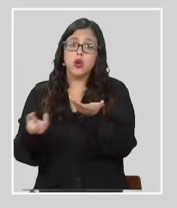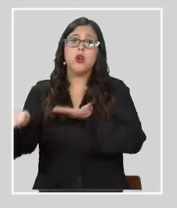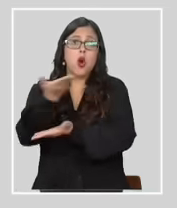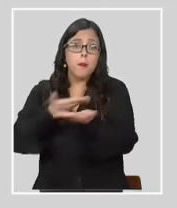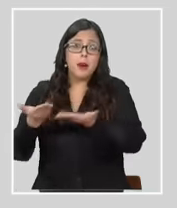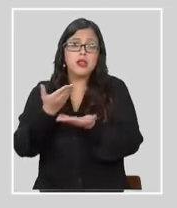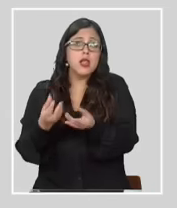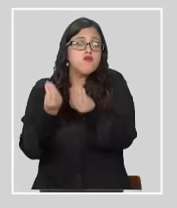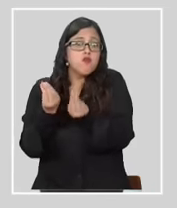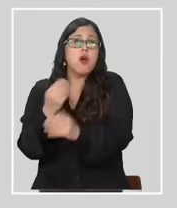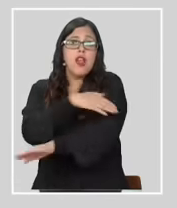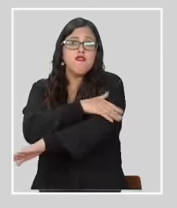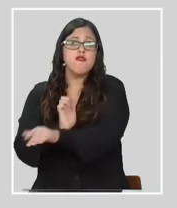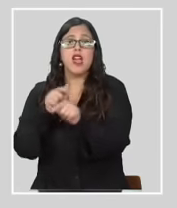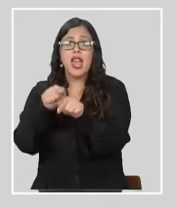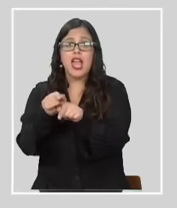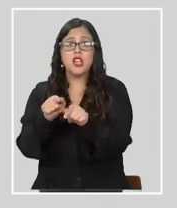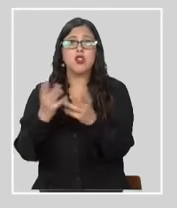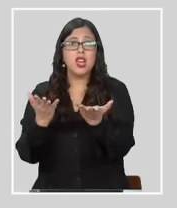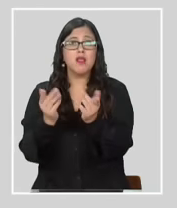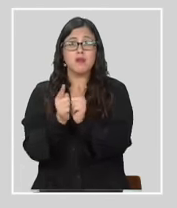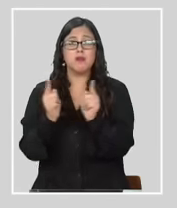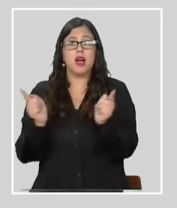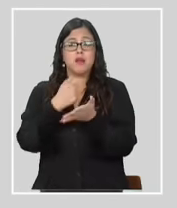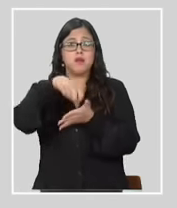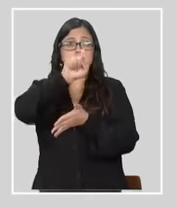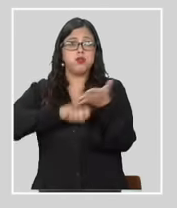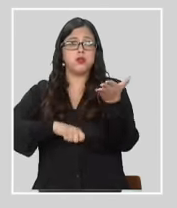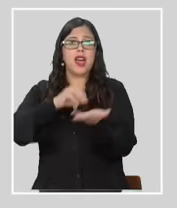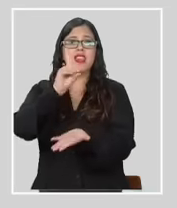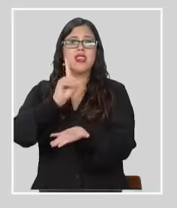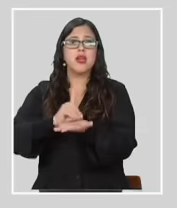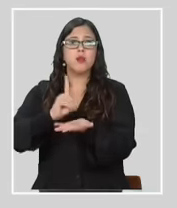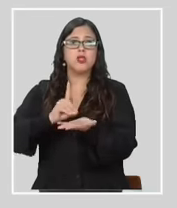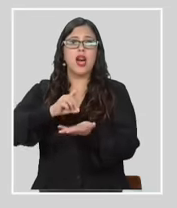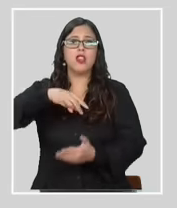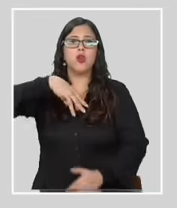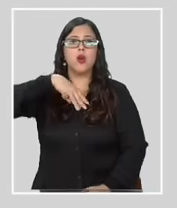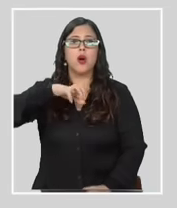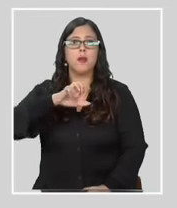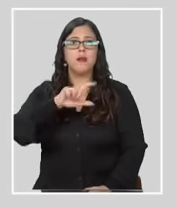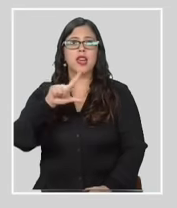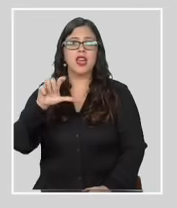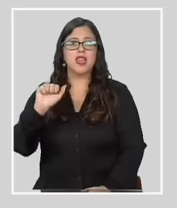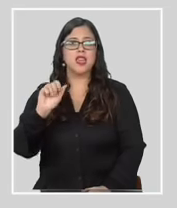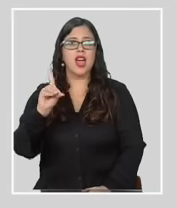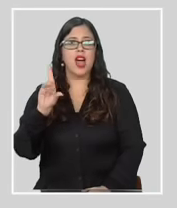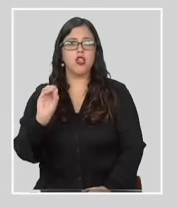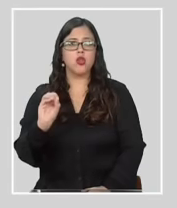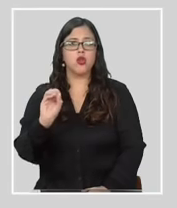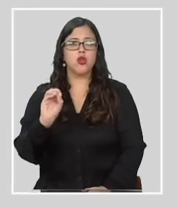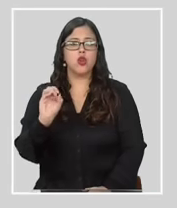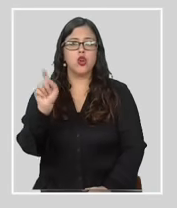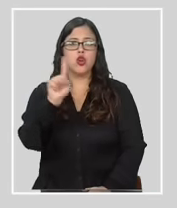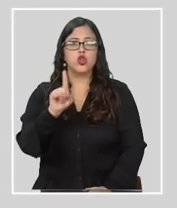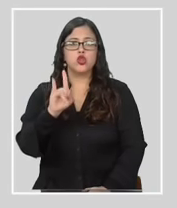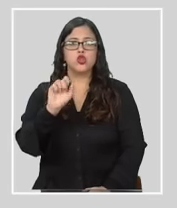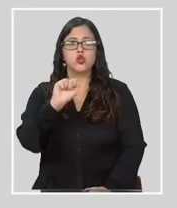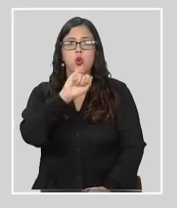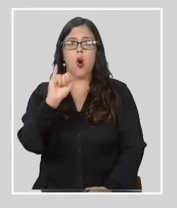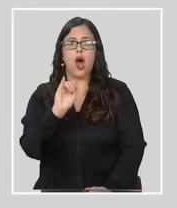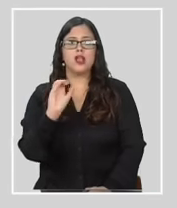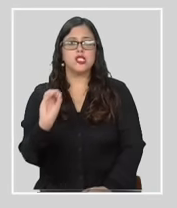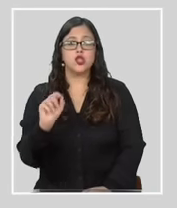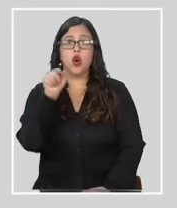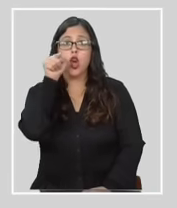esto que es una comunicación más extensa la firma el diputado Miguel Millado Suazo quien a través